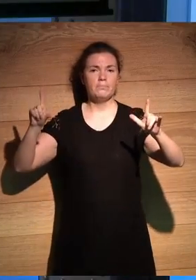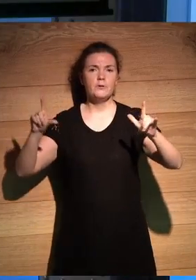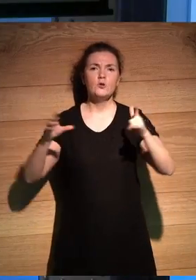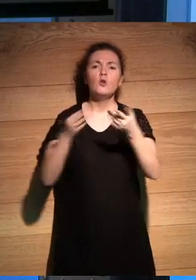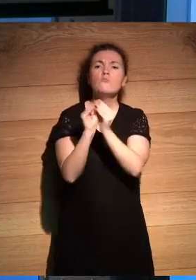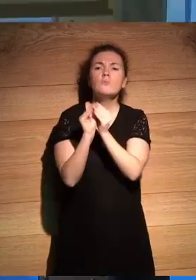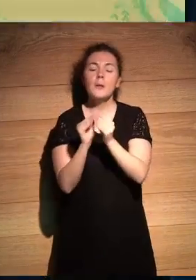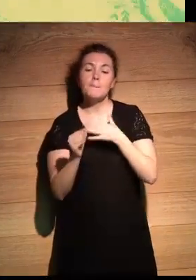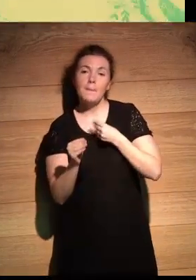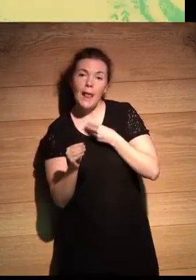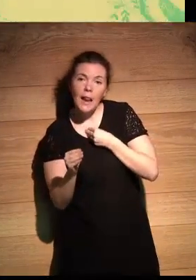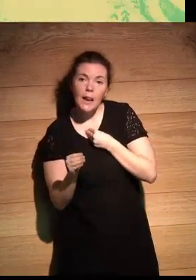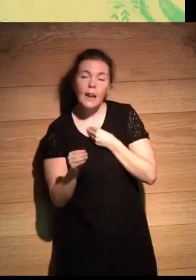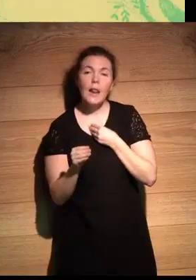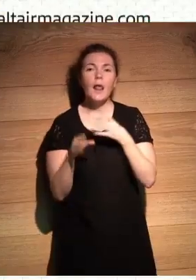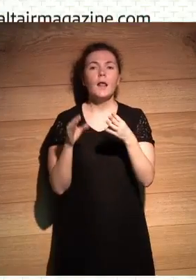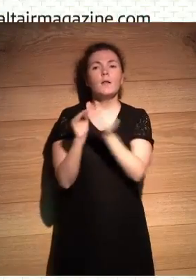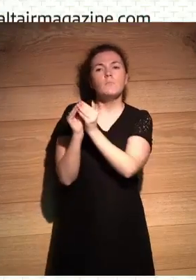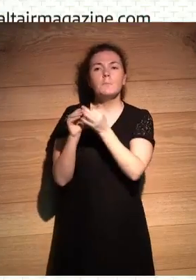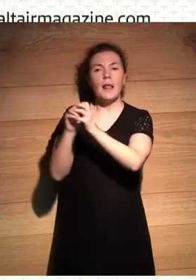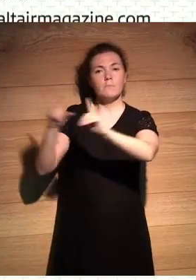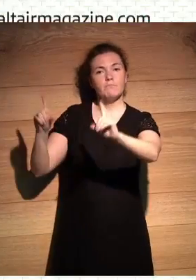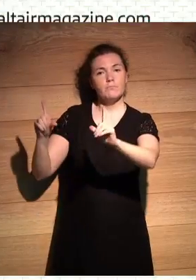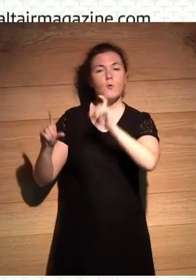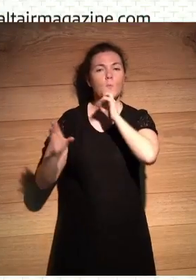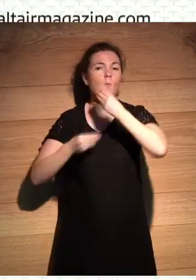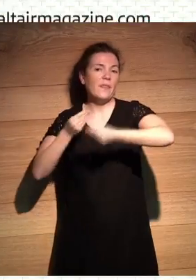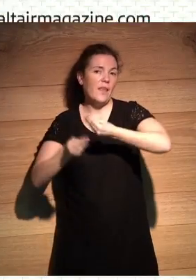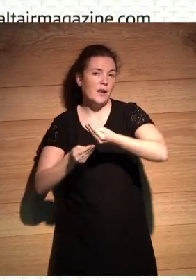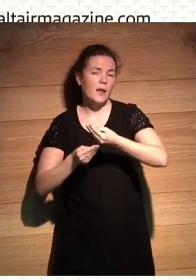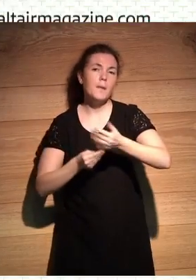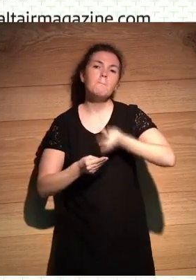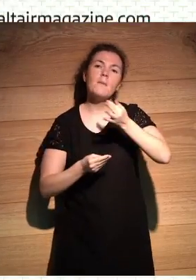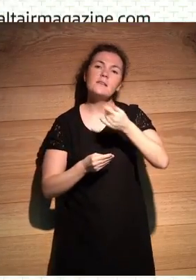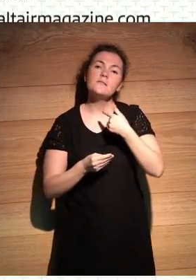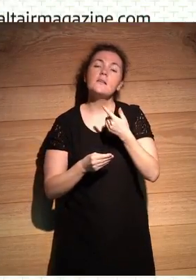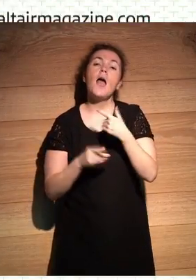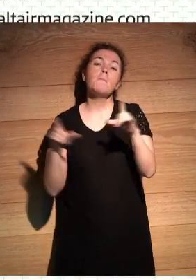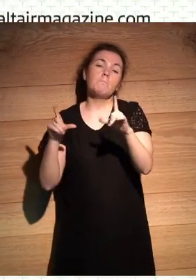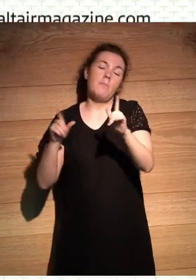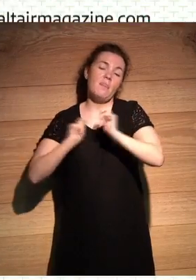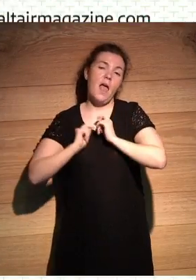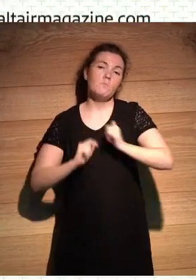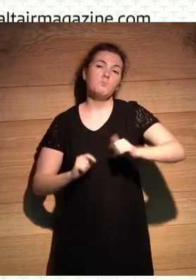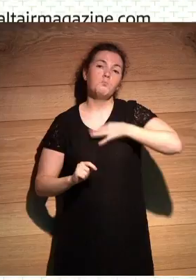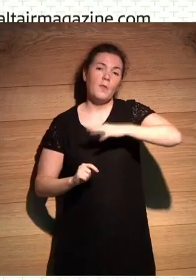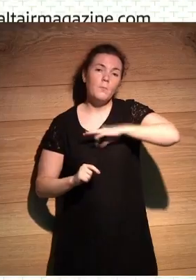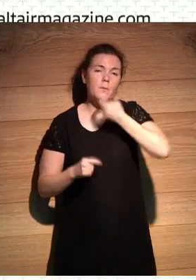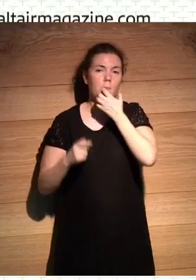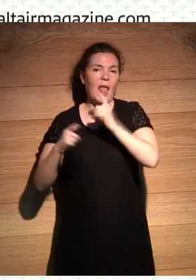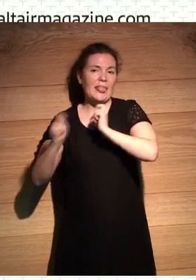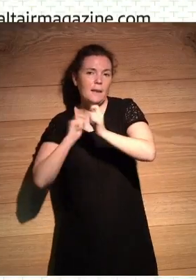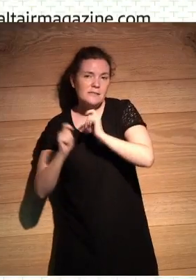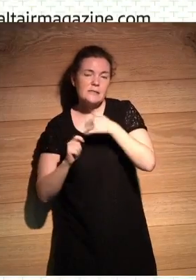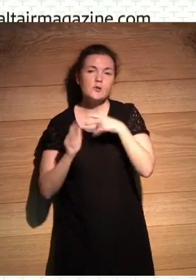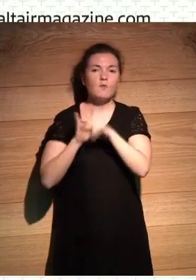construir eso en papel, cómo lo construíamos en pantalla y con las posibilidades que nos daba la pantalla, por ejemplo, hacer entrevistas, por ejemplo,